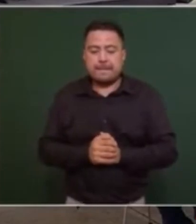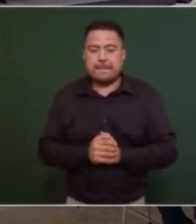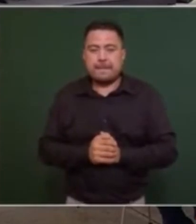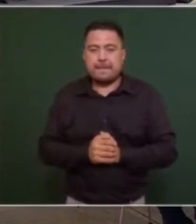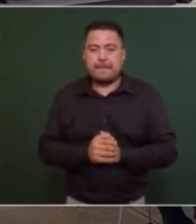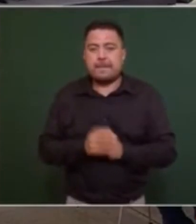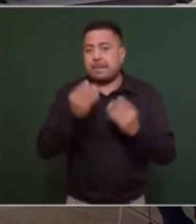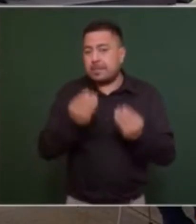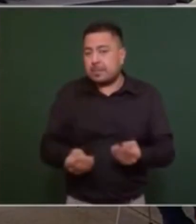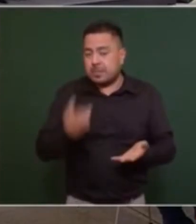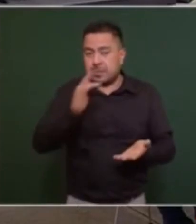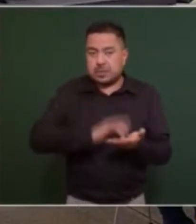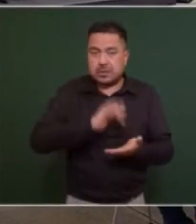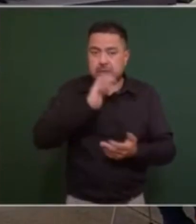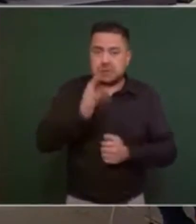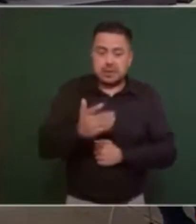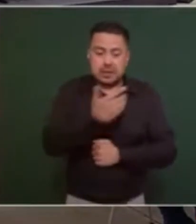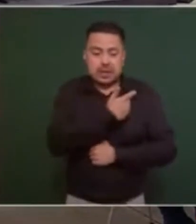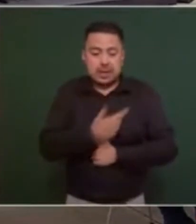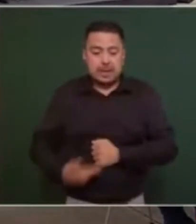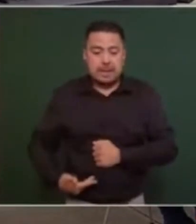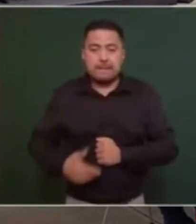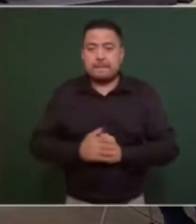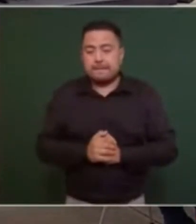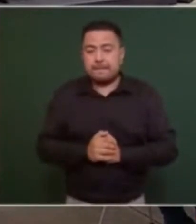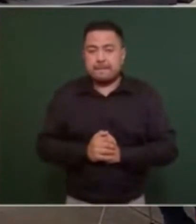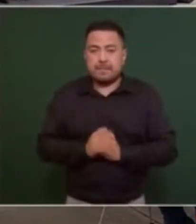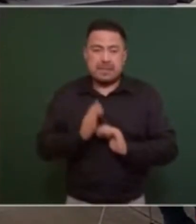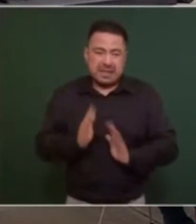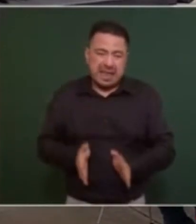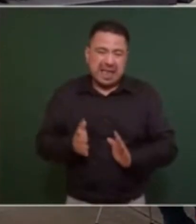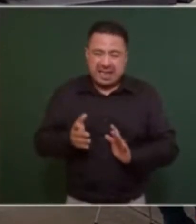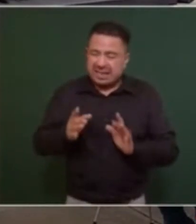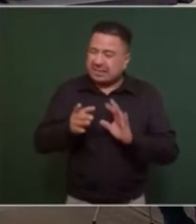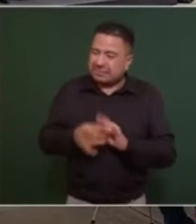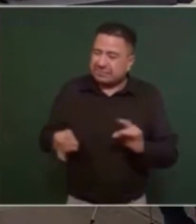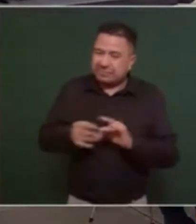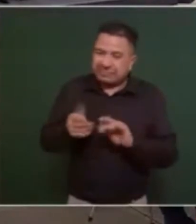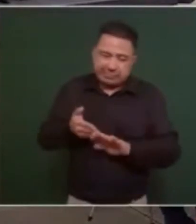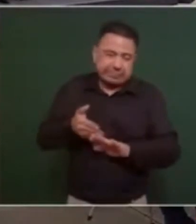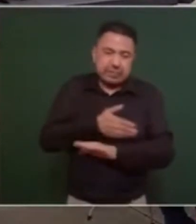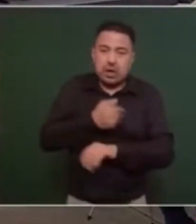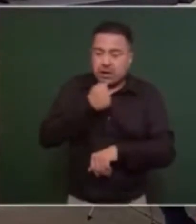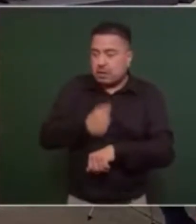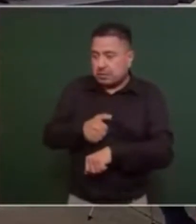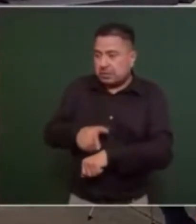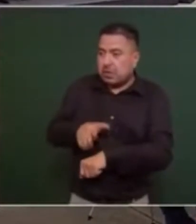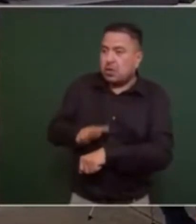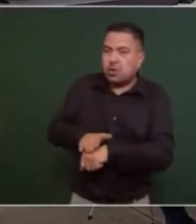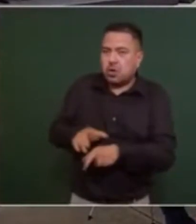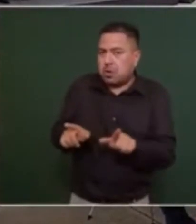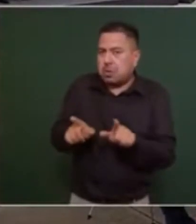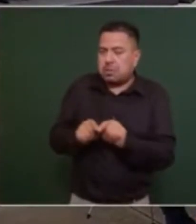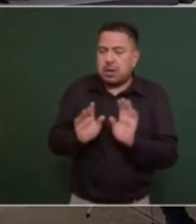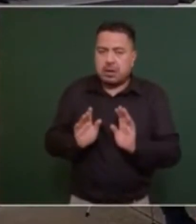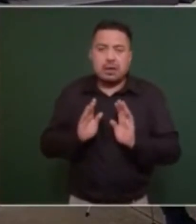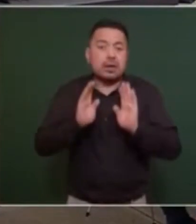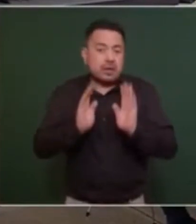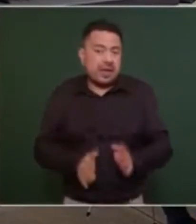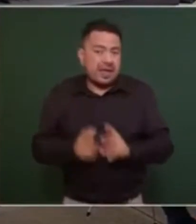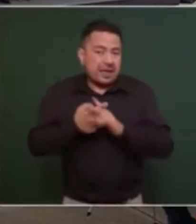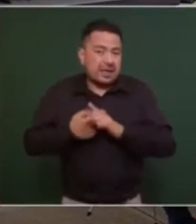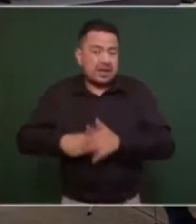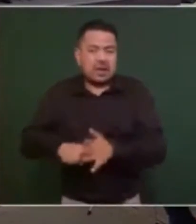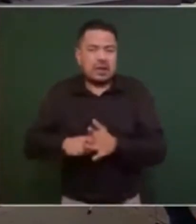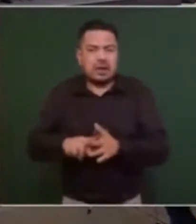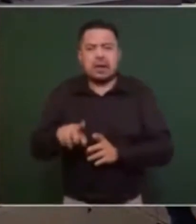Muchísimas gracias, Presidente. Bueno, además de lo anterior, informar que ya está en marcha el